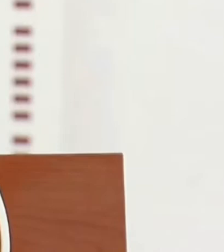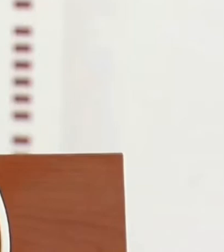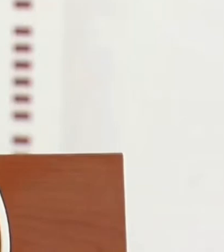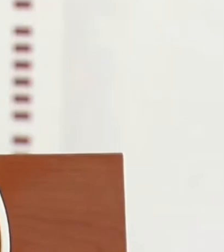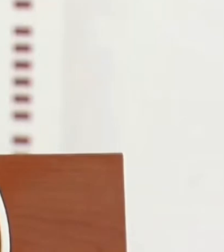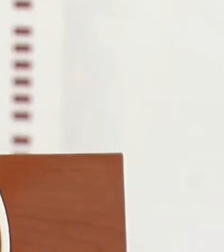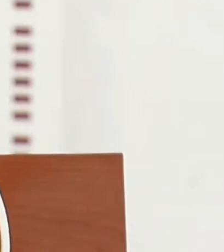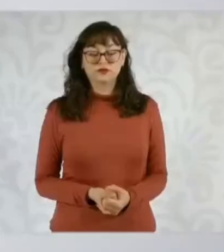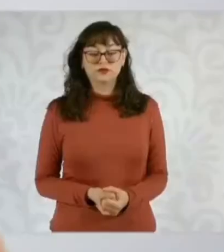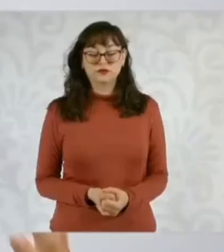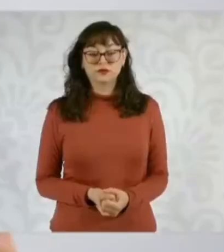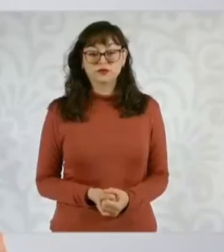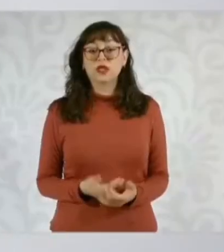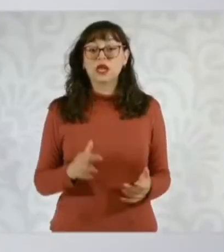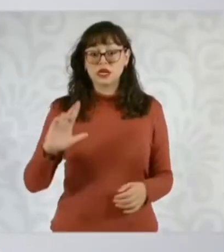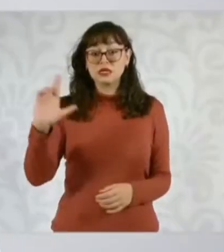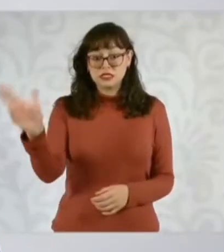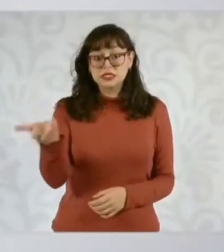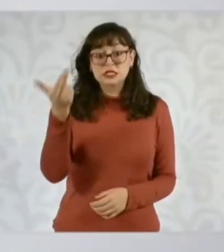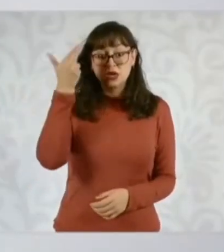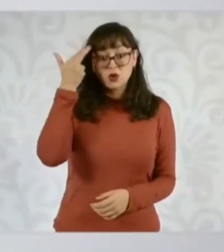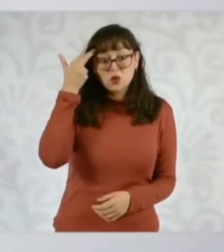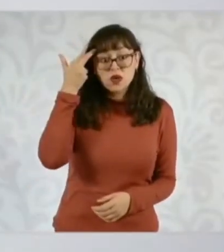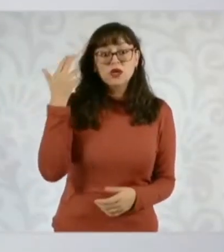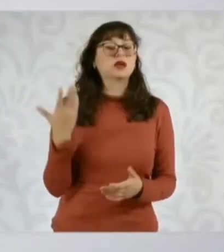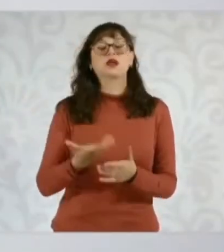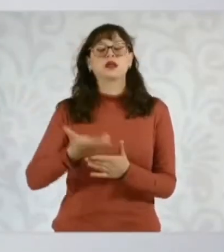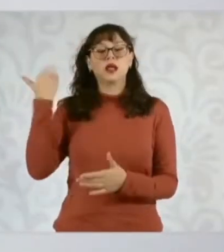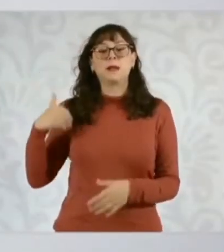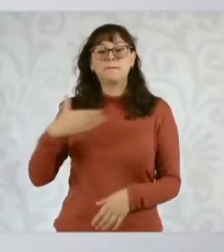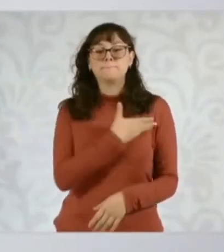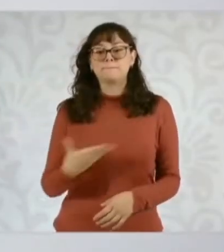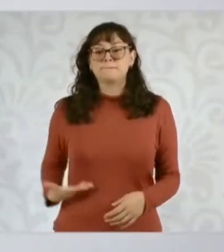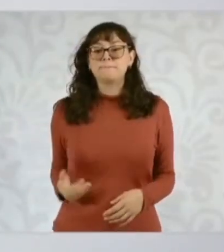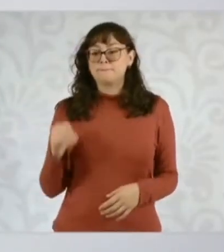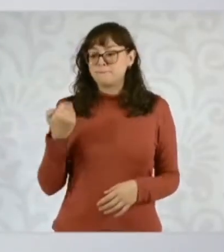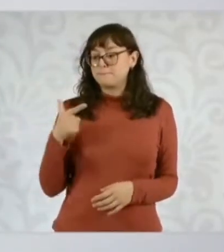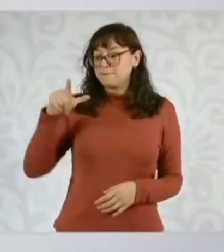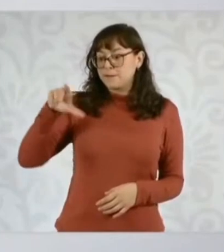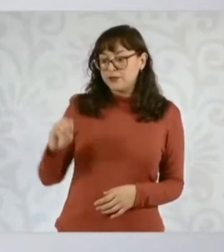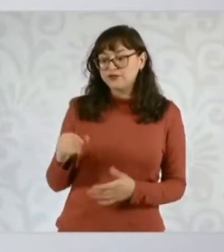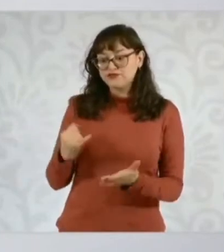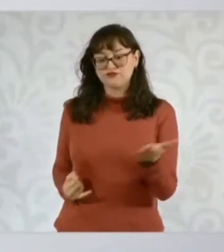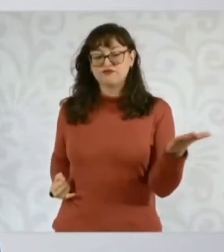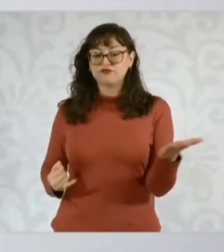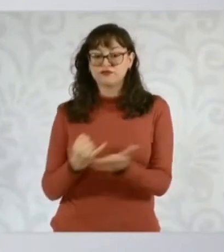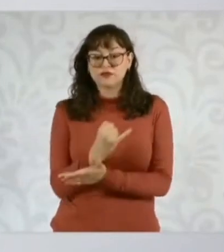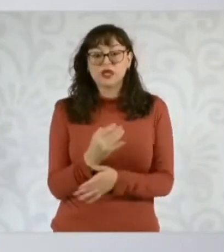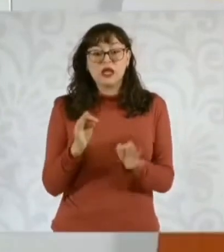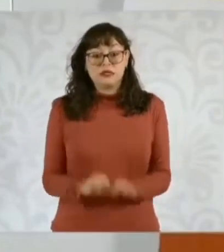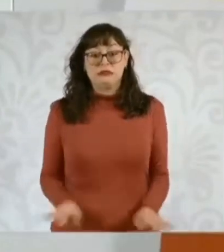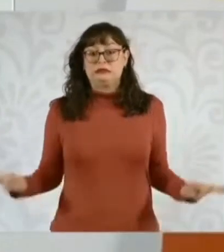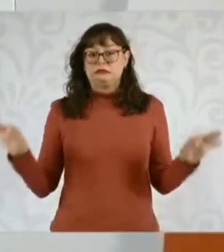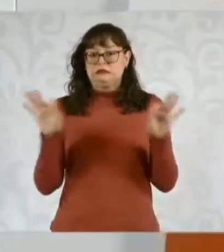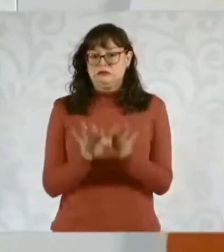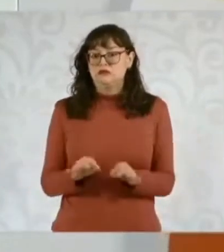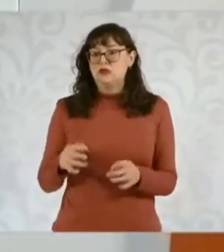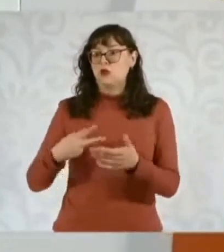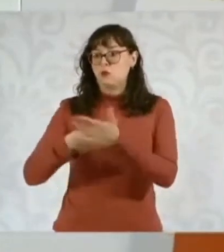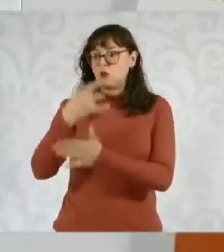proyectos estratégicos, el cierre más importante de Tren Maya, refinería,